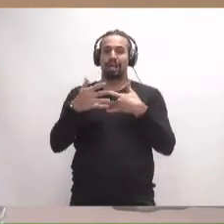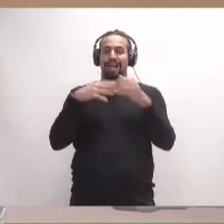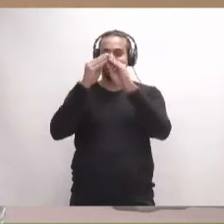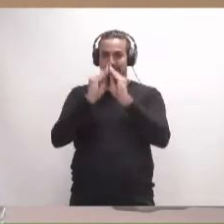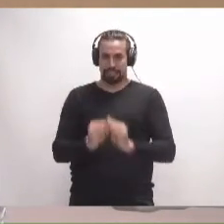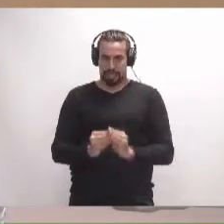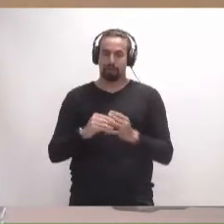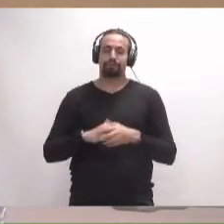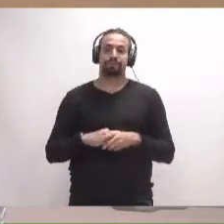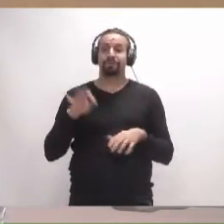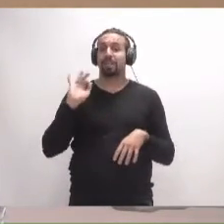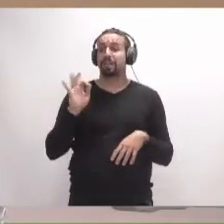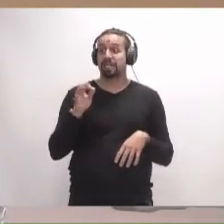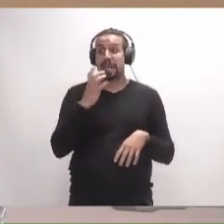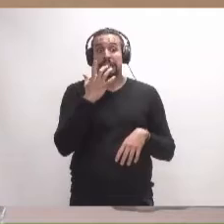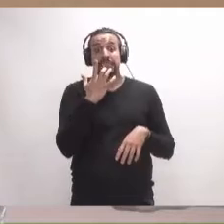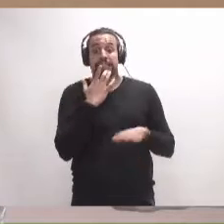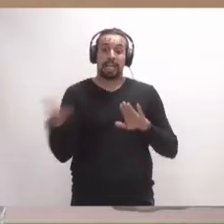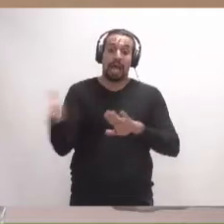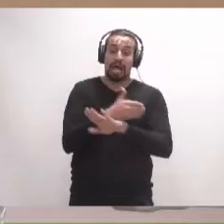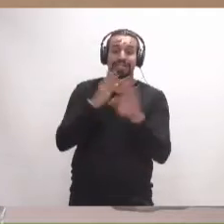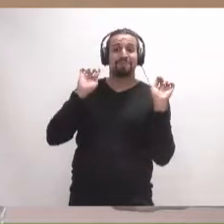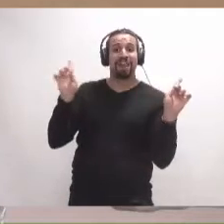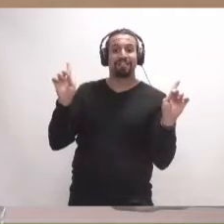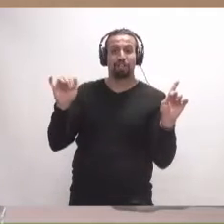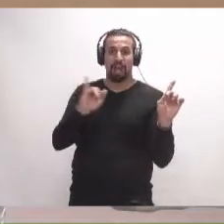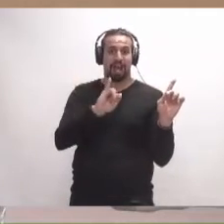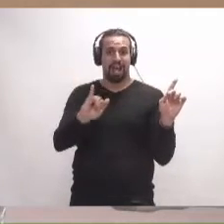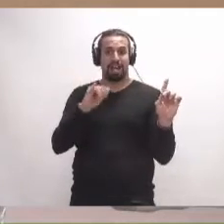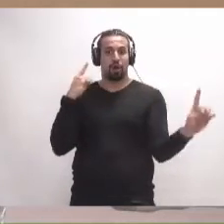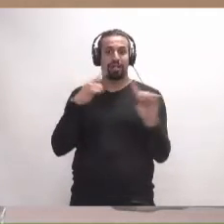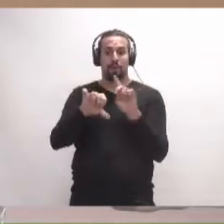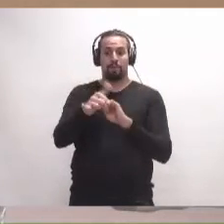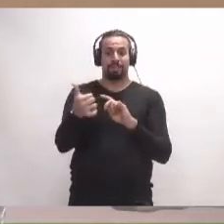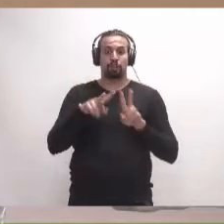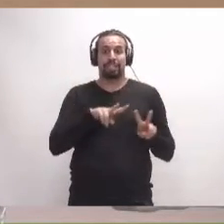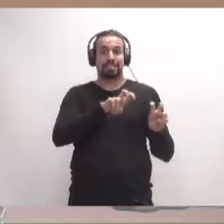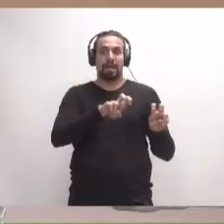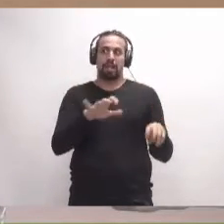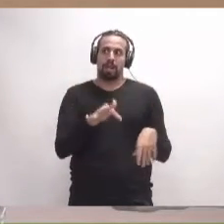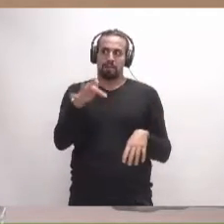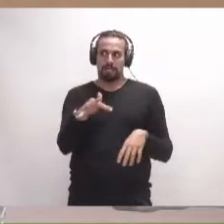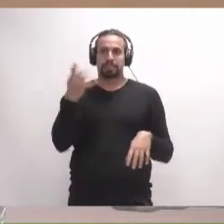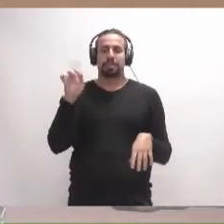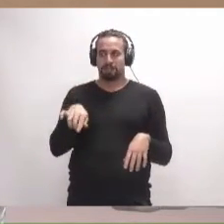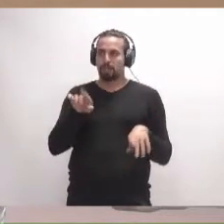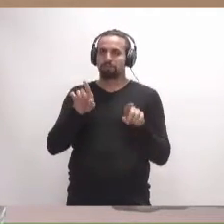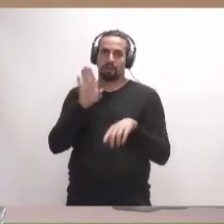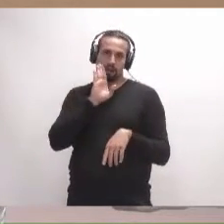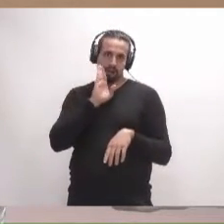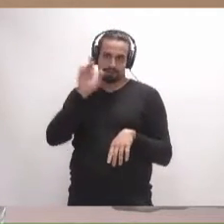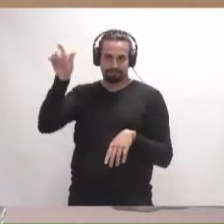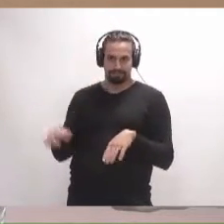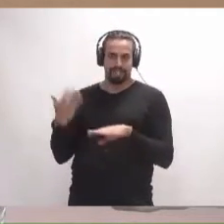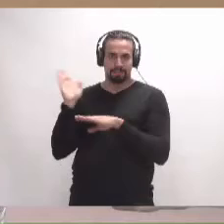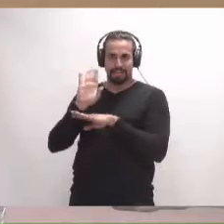Es cierto que si se hubiera tenido una previsión a la hora de hacer la aprobación inicial, Máxime, cuando, como bien dice la